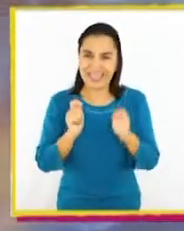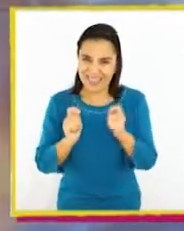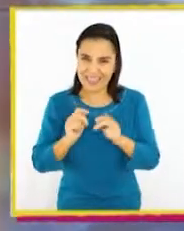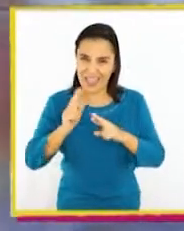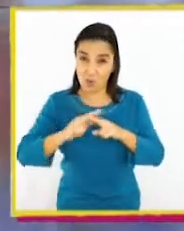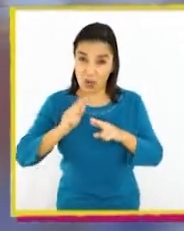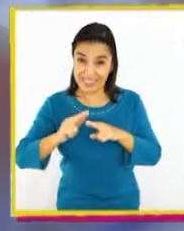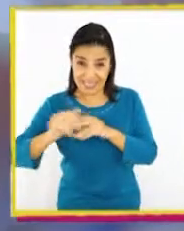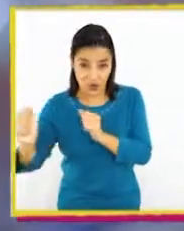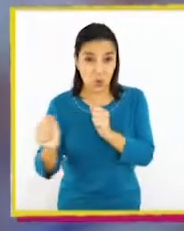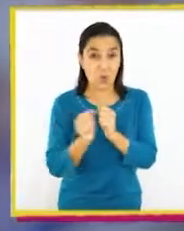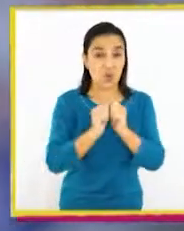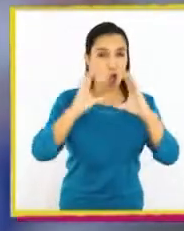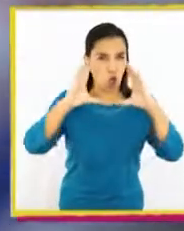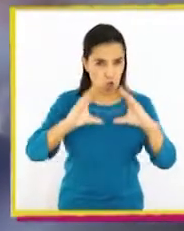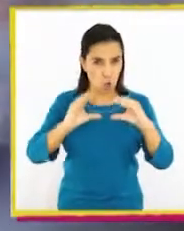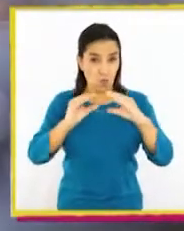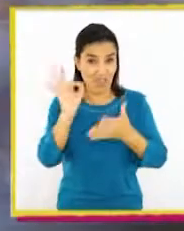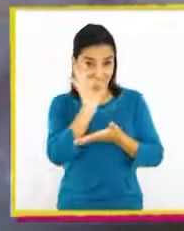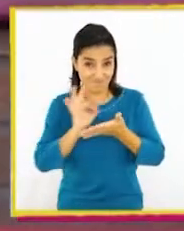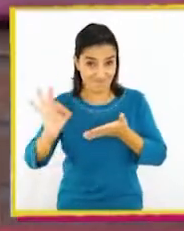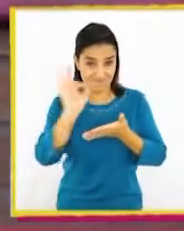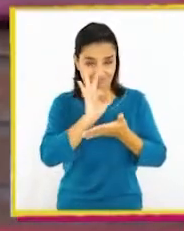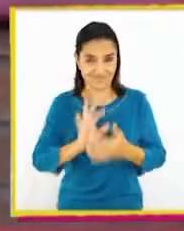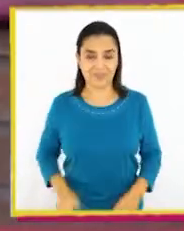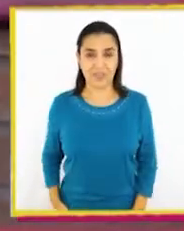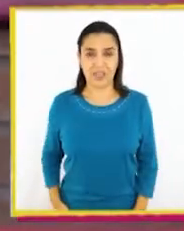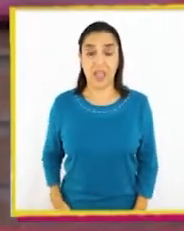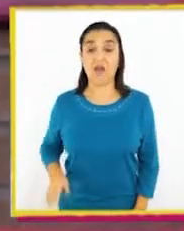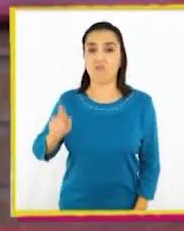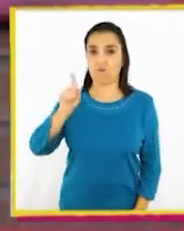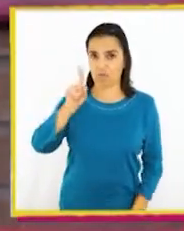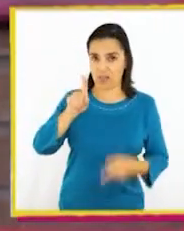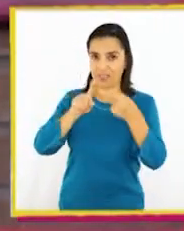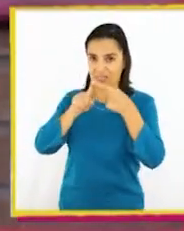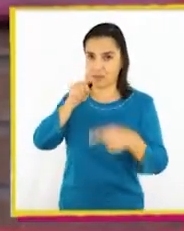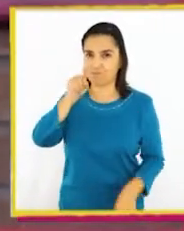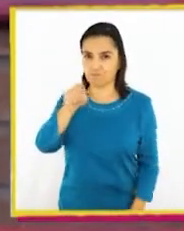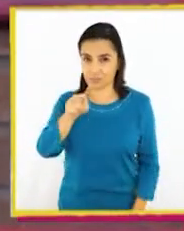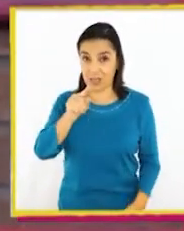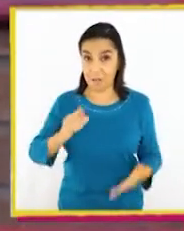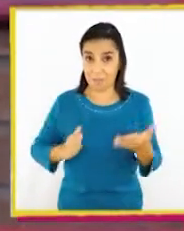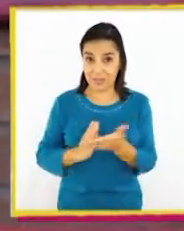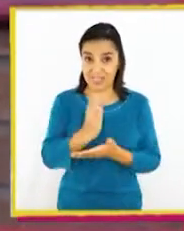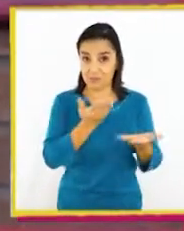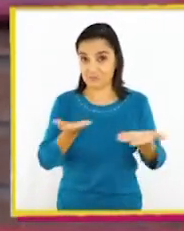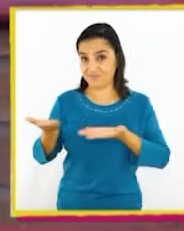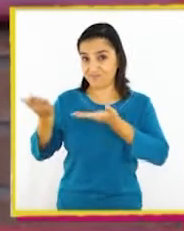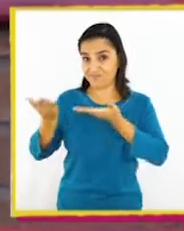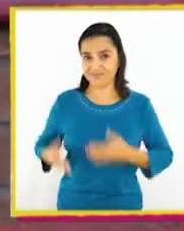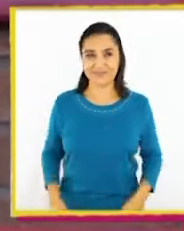Intentemos hacer la nube juntos. Bien. Brazo adelante y apuntamos con el dedo y vamos.